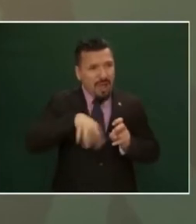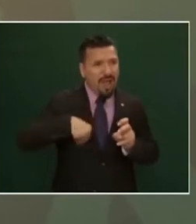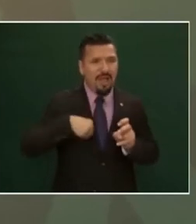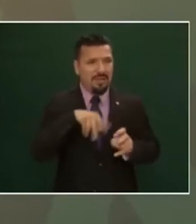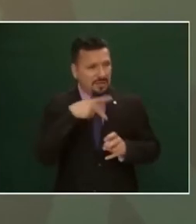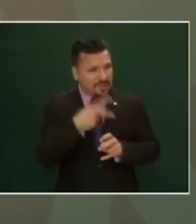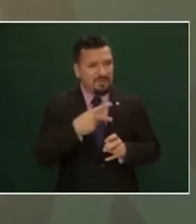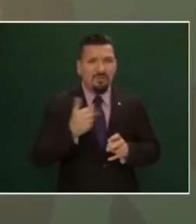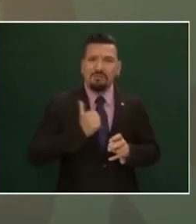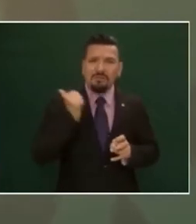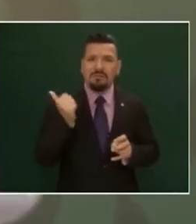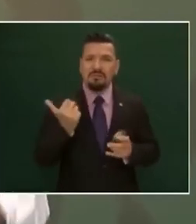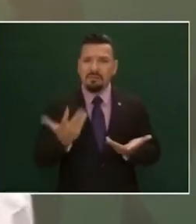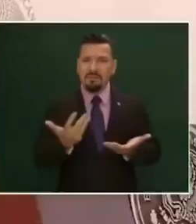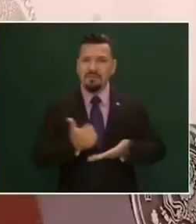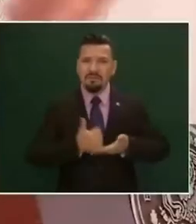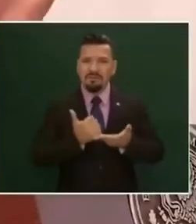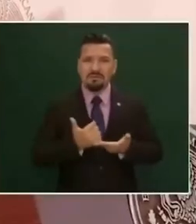este